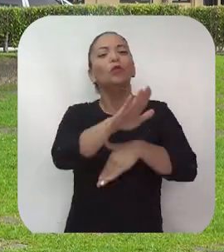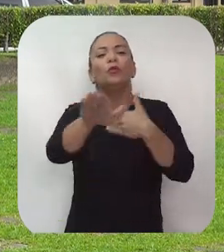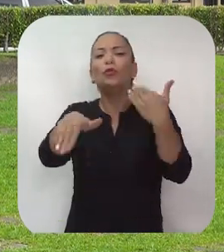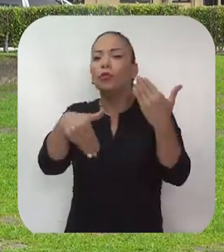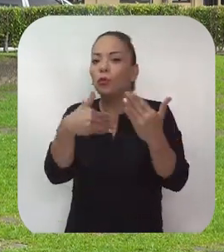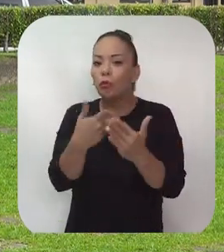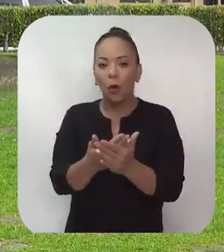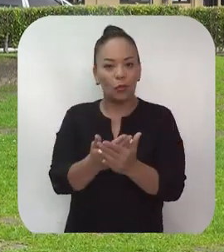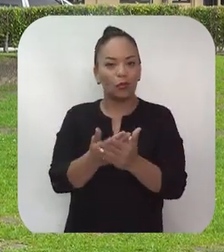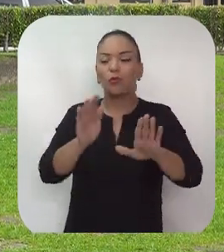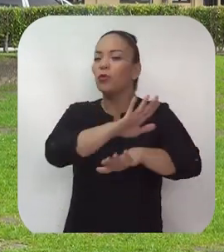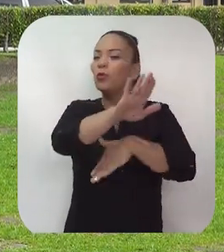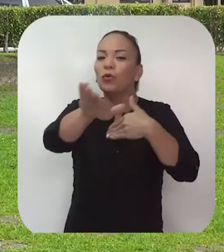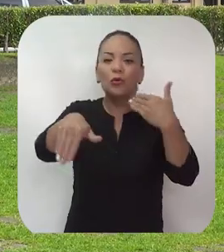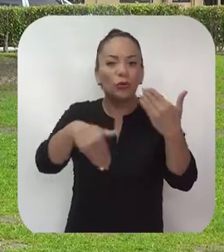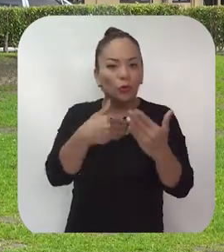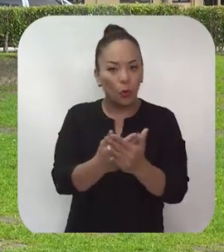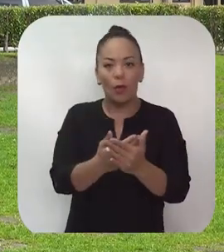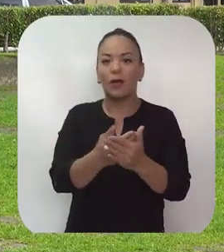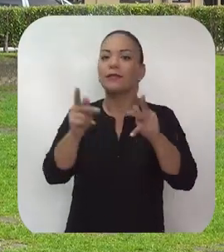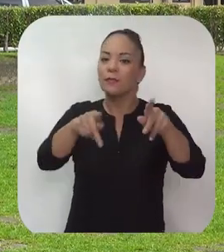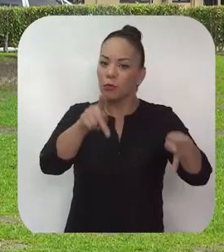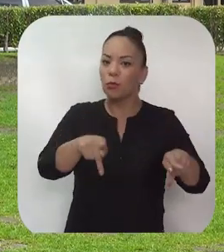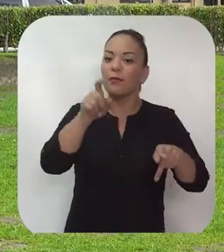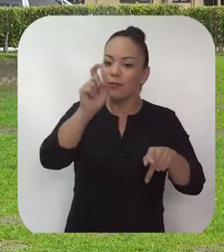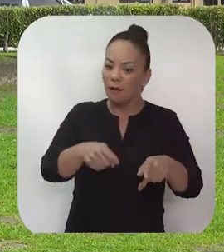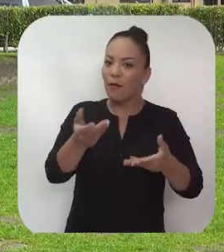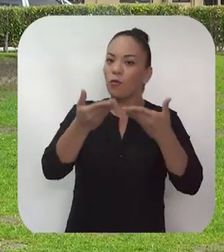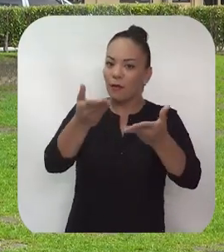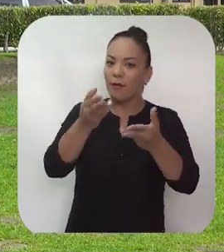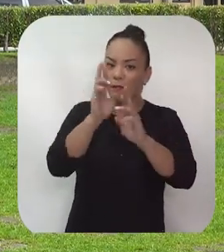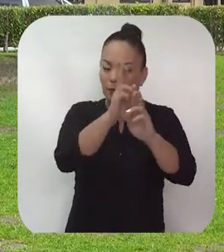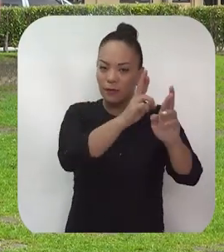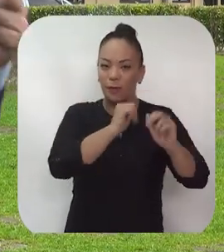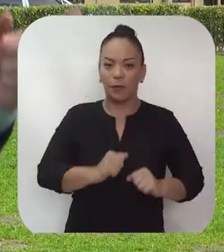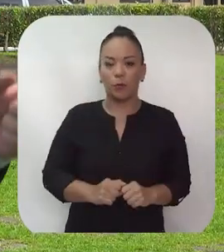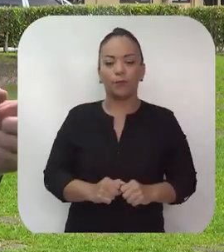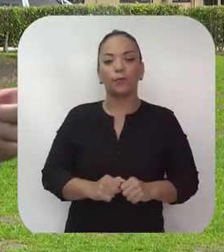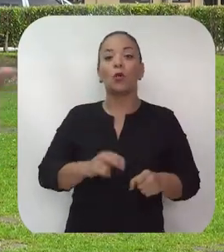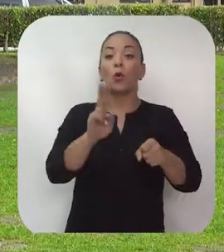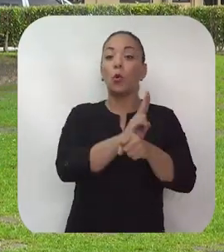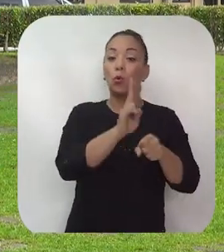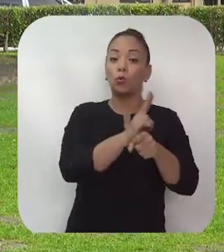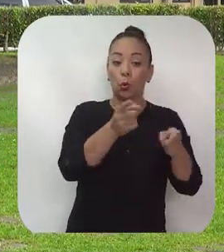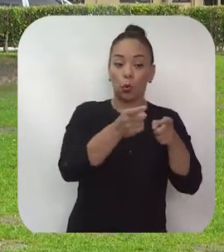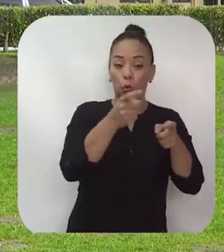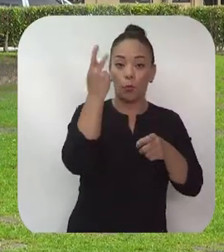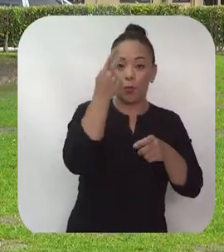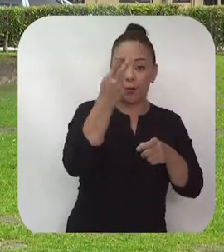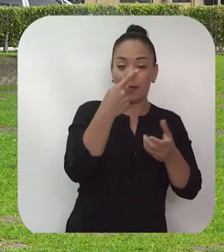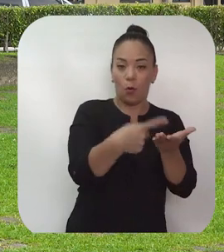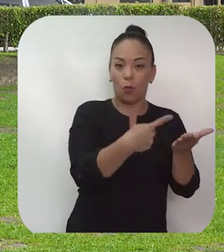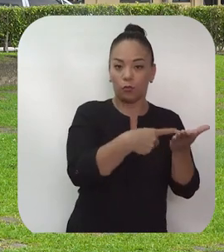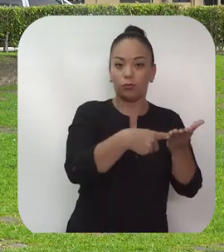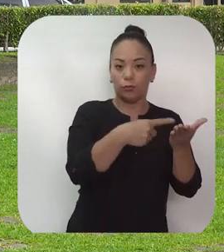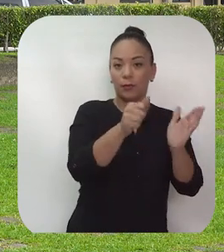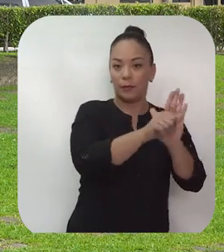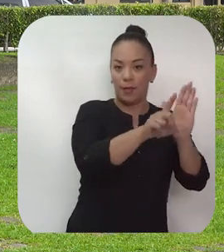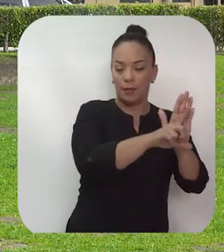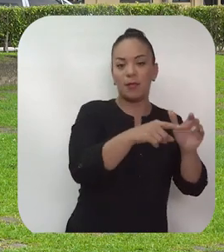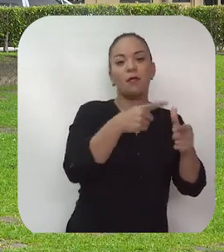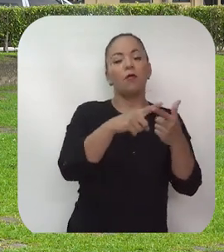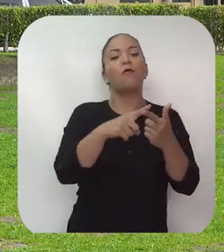Todos, absolutamente todos merecemos respeto, desde el uso del control político en el plenario o en los foros